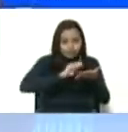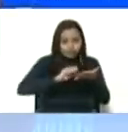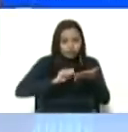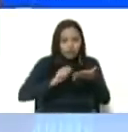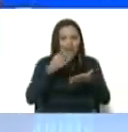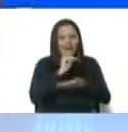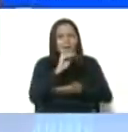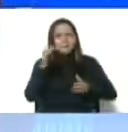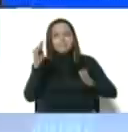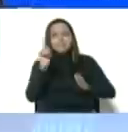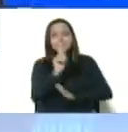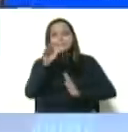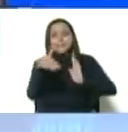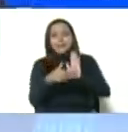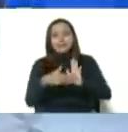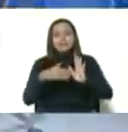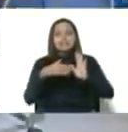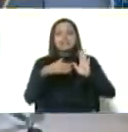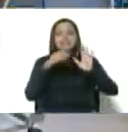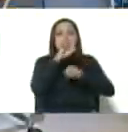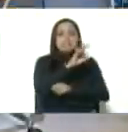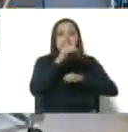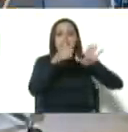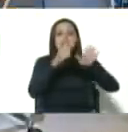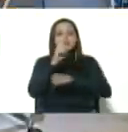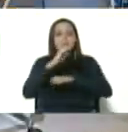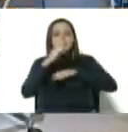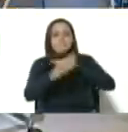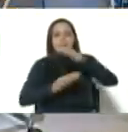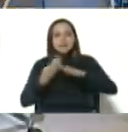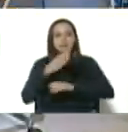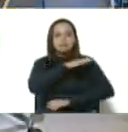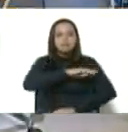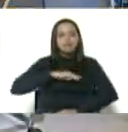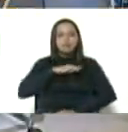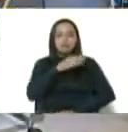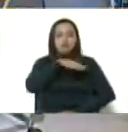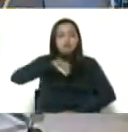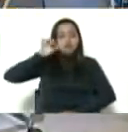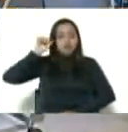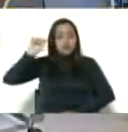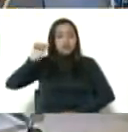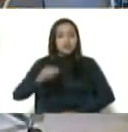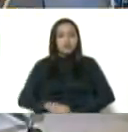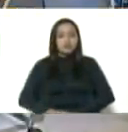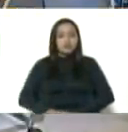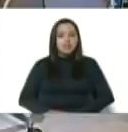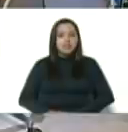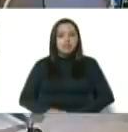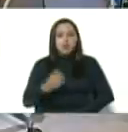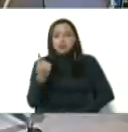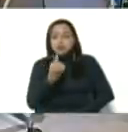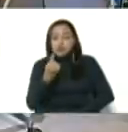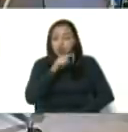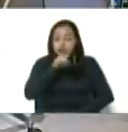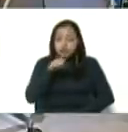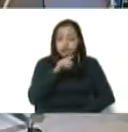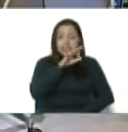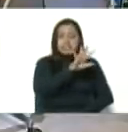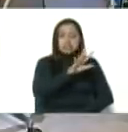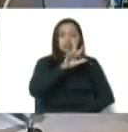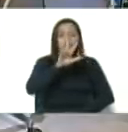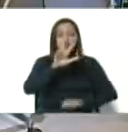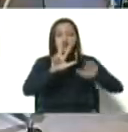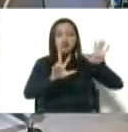.361 bases de misiones socialistas, solo 582 de ellas tienen